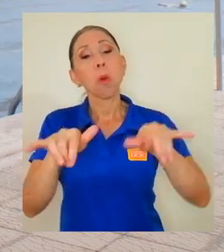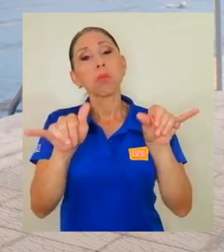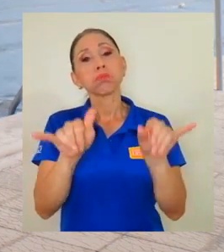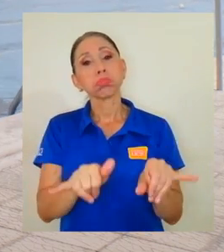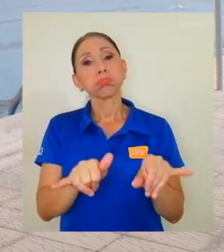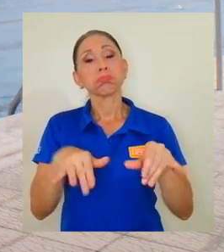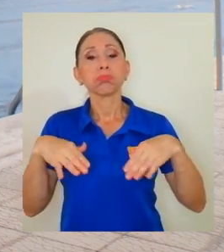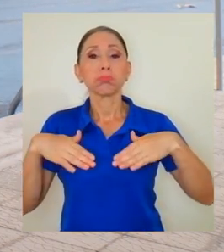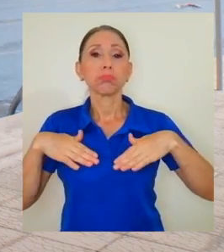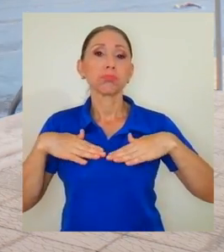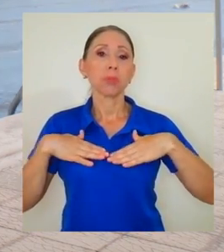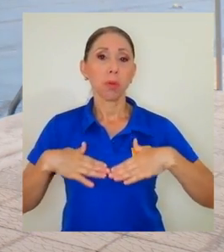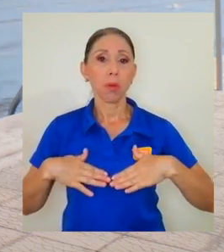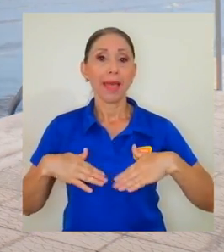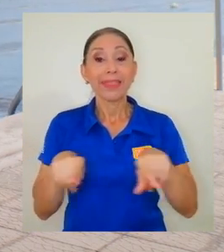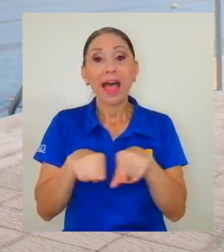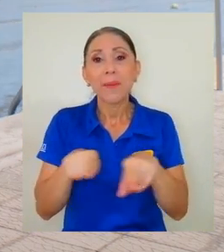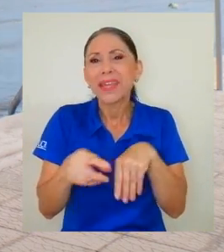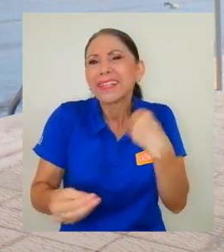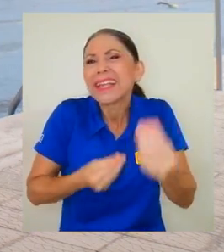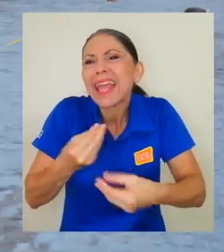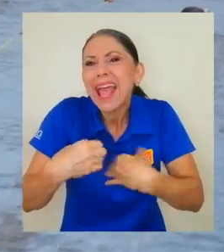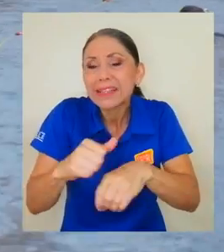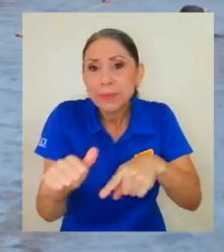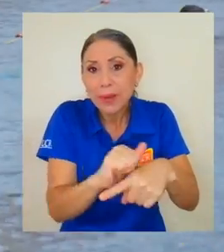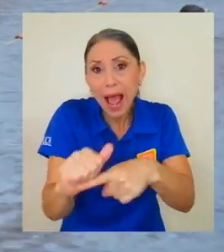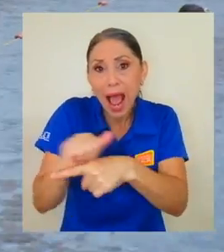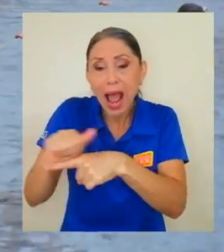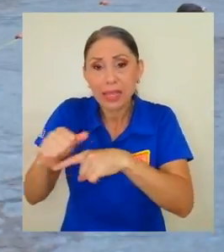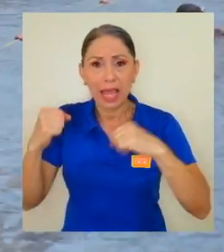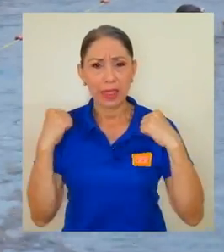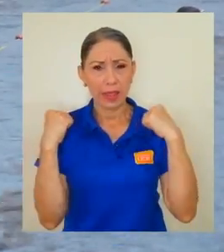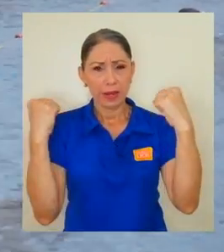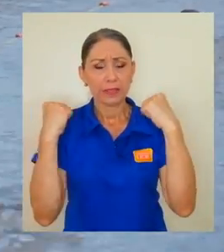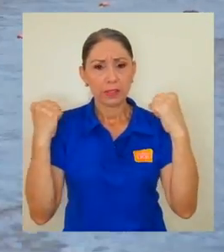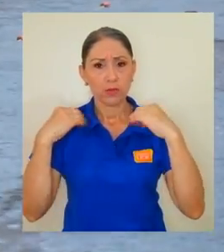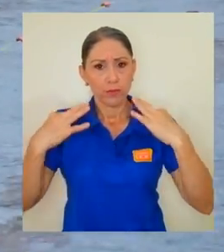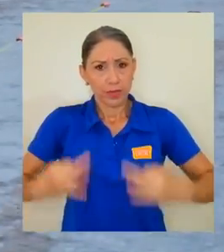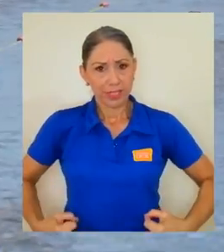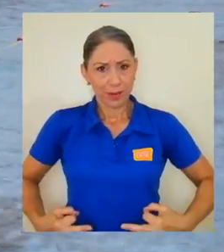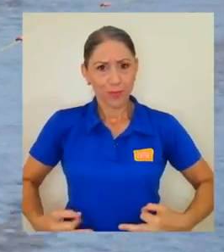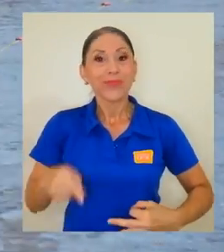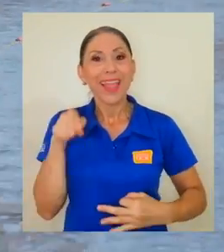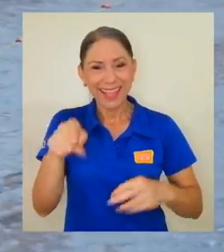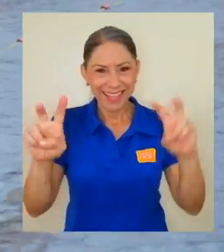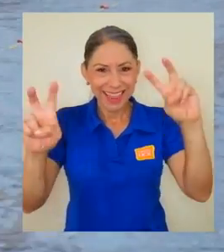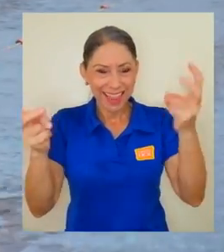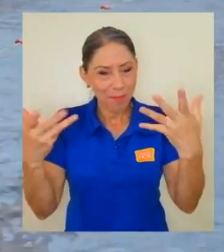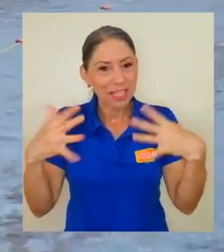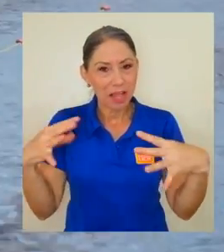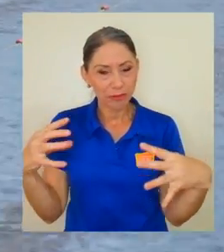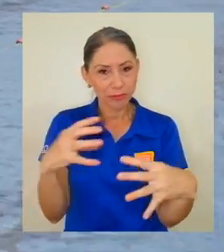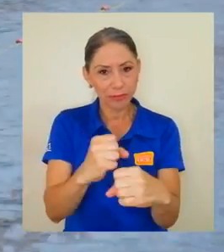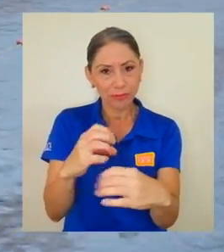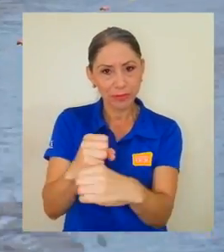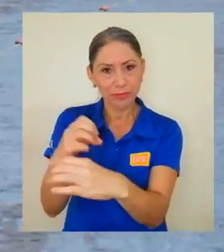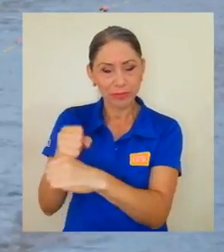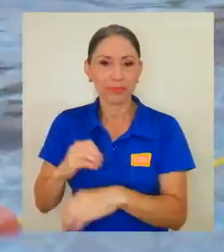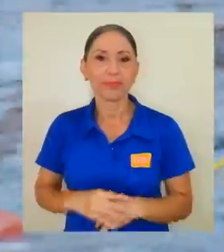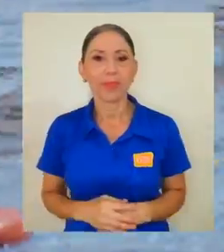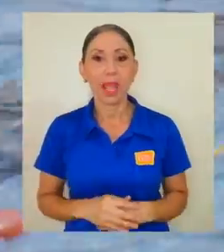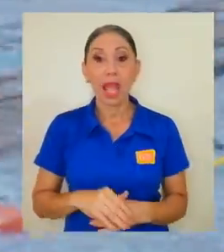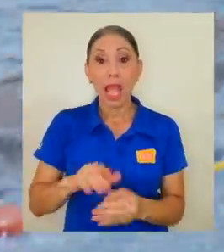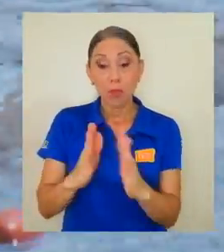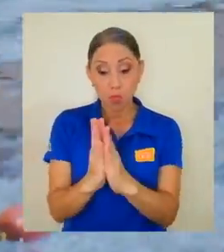también medidas de práctica de ejercicio físico, que es la forma en la que se ha sistematizado el tema en algunos estudios.